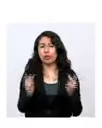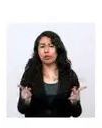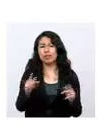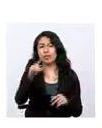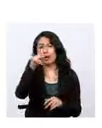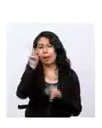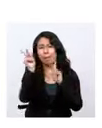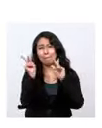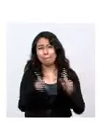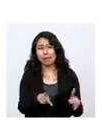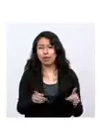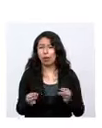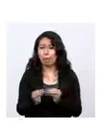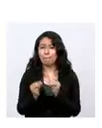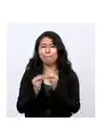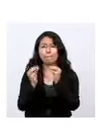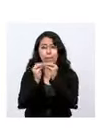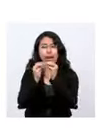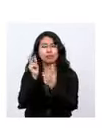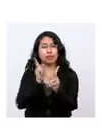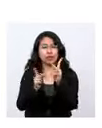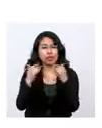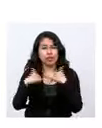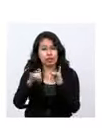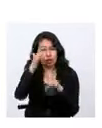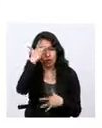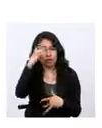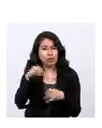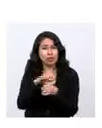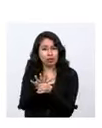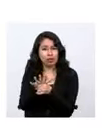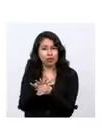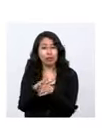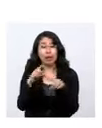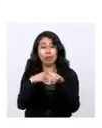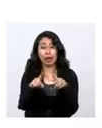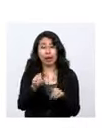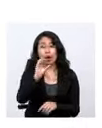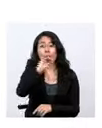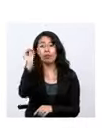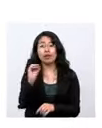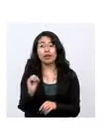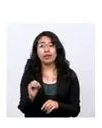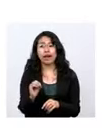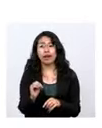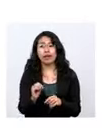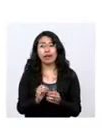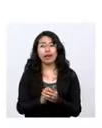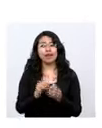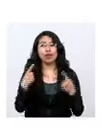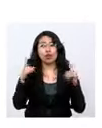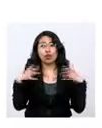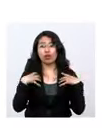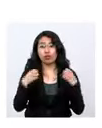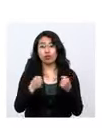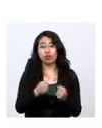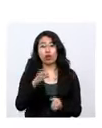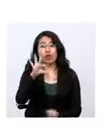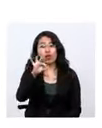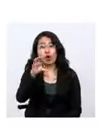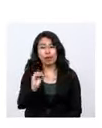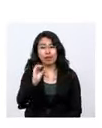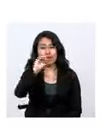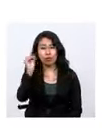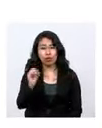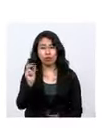Pando tienen más casos activos. Y si vemos la tasa de recuperación, 90% de recuperados en